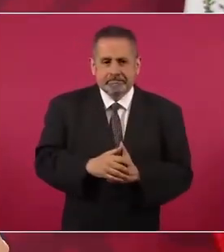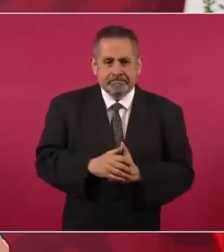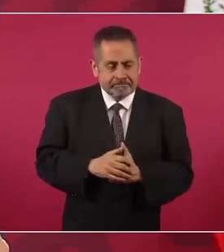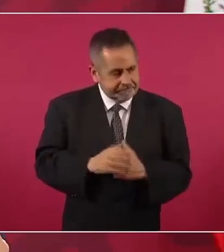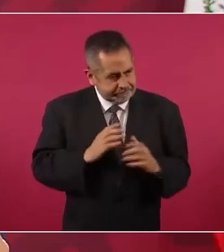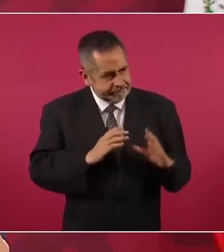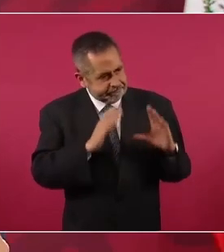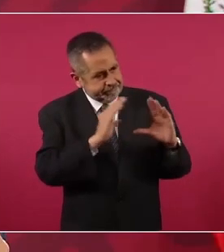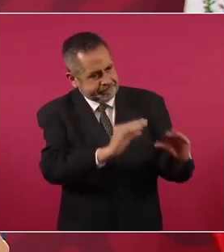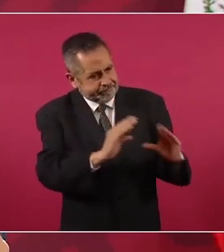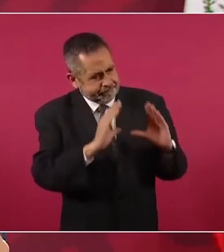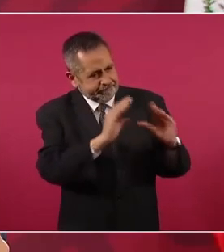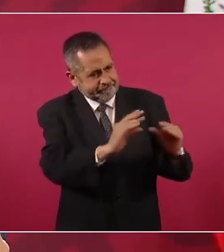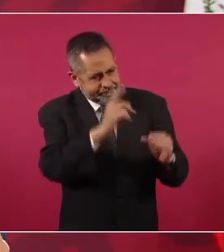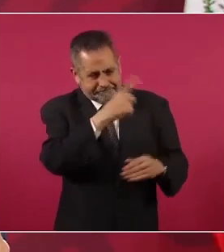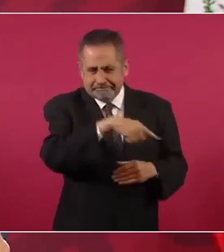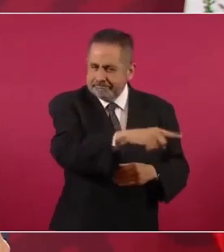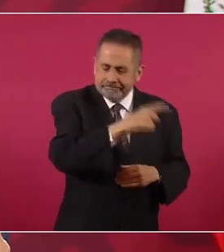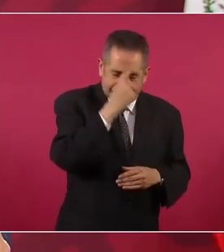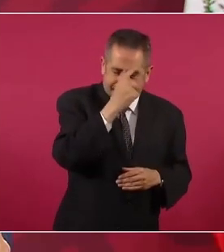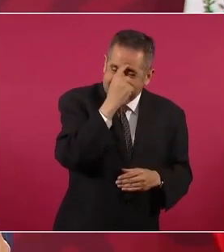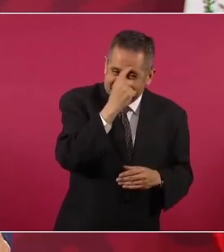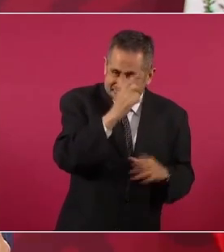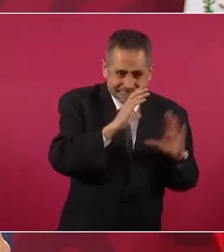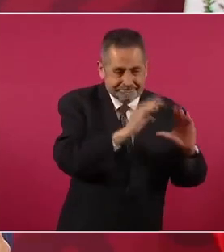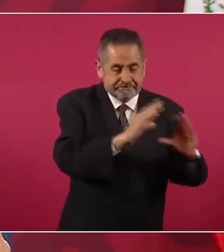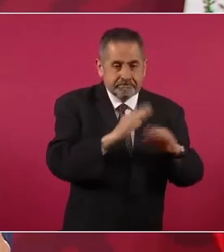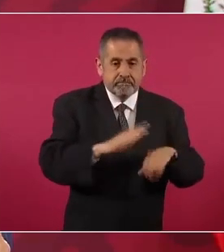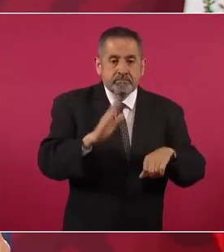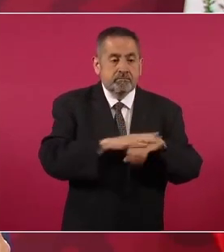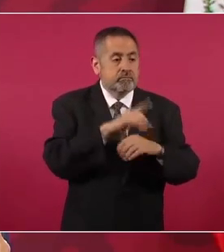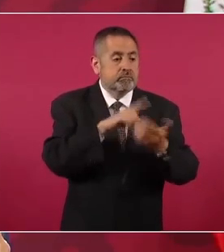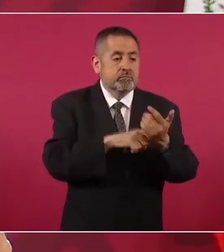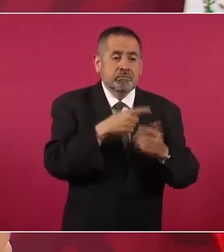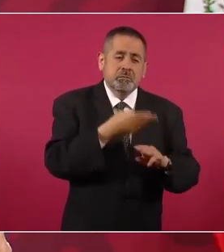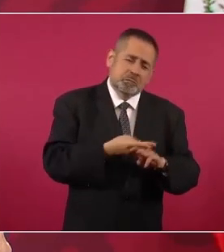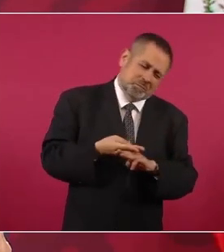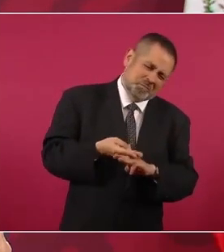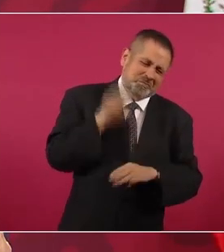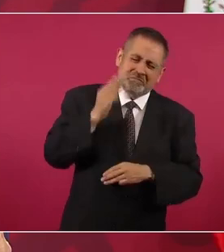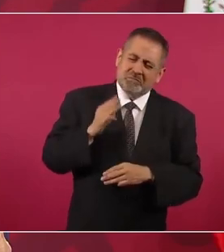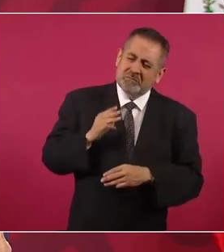educarlo, sobre todo porque son muy racistas,